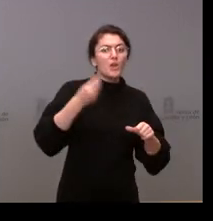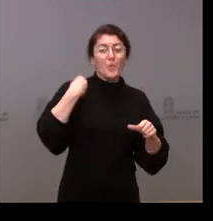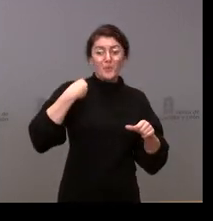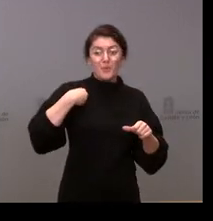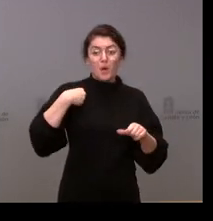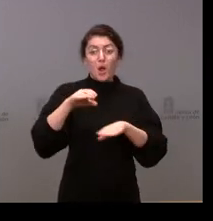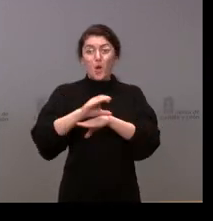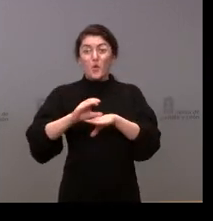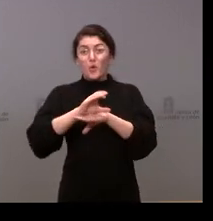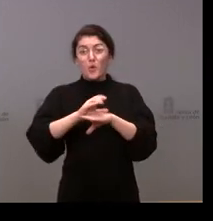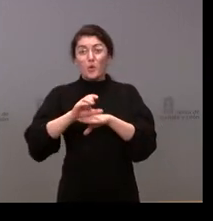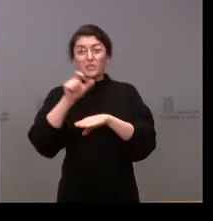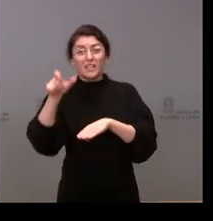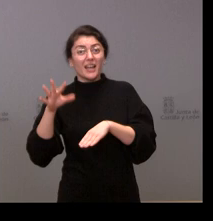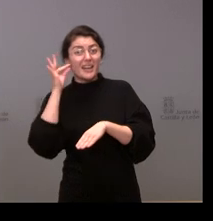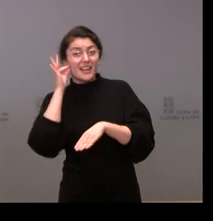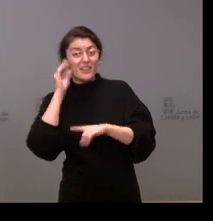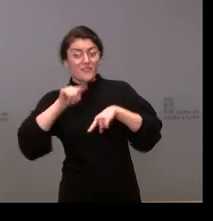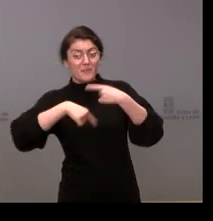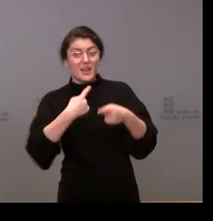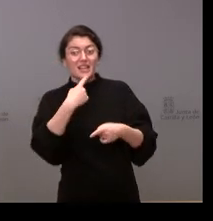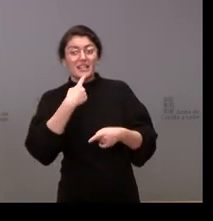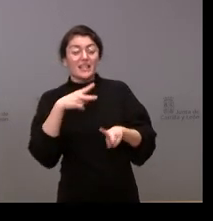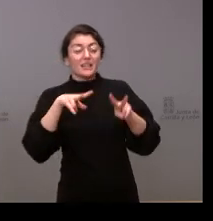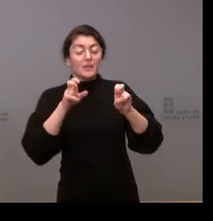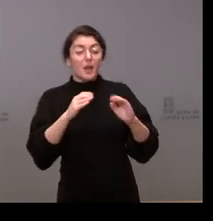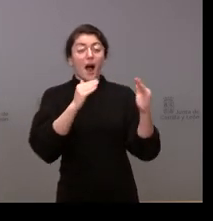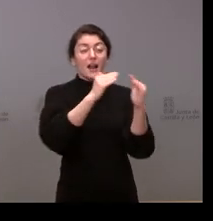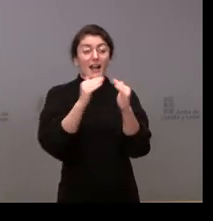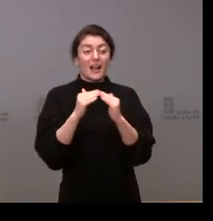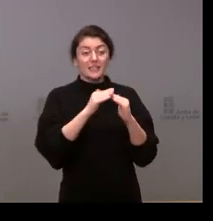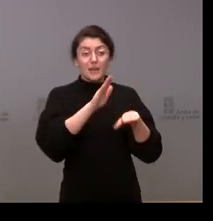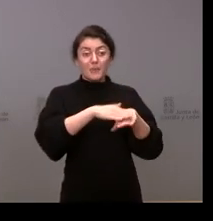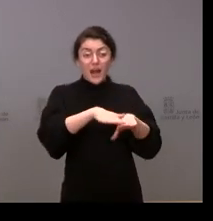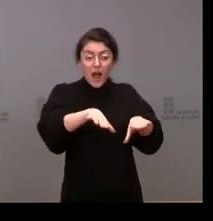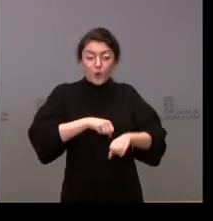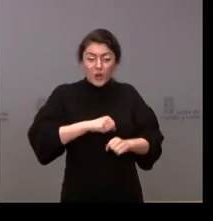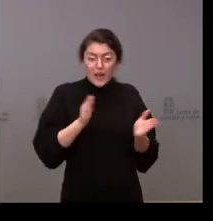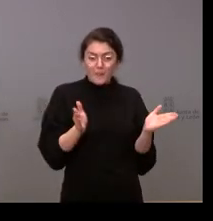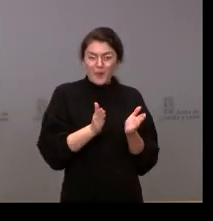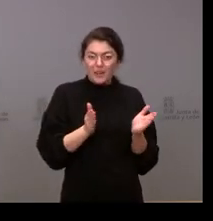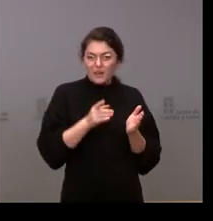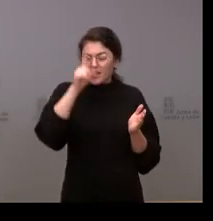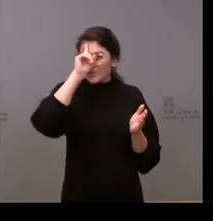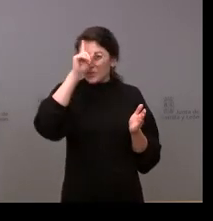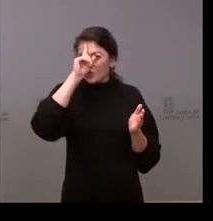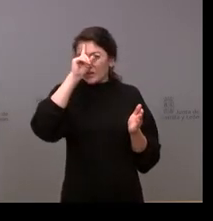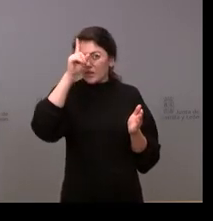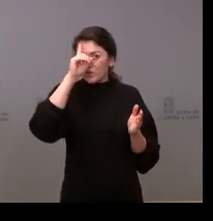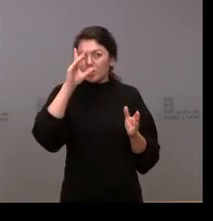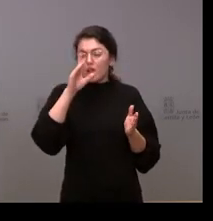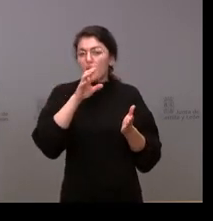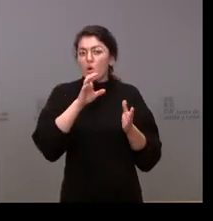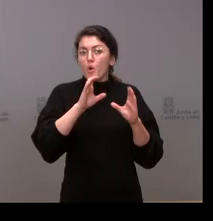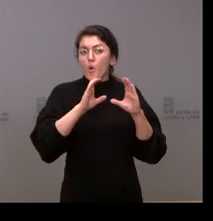consejera de familia de esas casas de acogida más pequeñas no sé qué valoración hace la junta del proyecto anunciado por el gobierno de España para